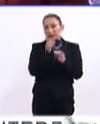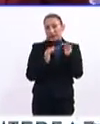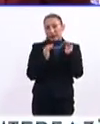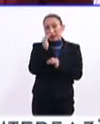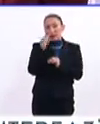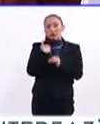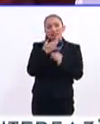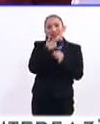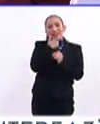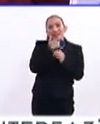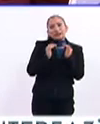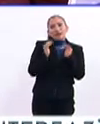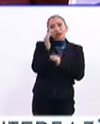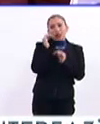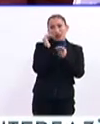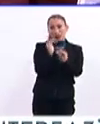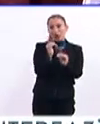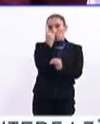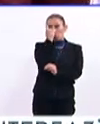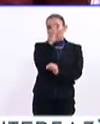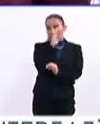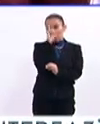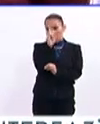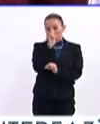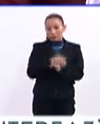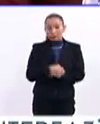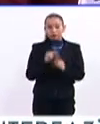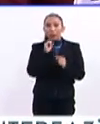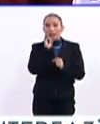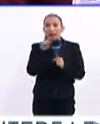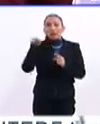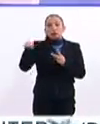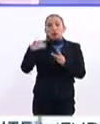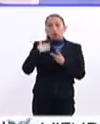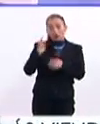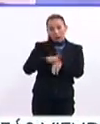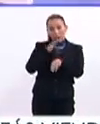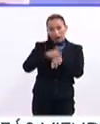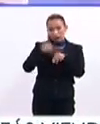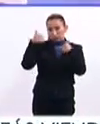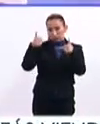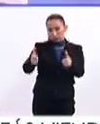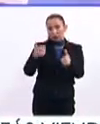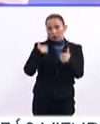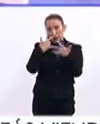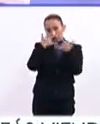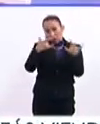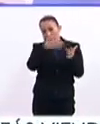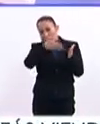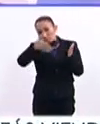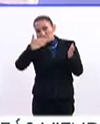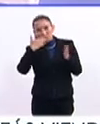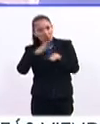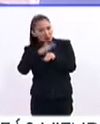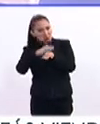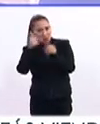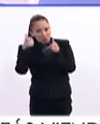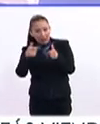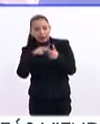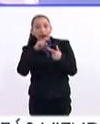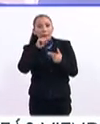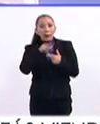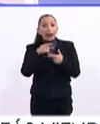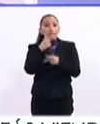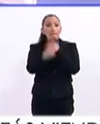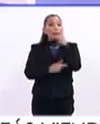piden un nivel de inglés mínimo B1. También piden que tengas un buen promedio, bueno, un buen historial académico y que tengas